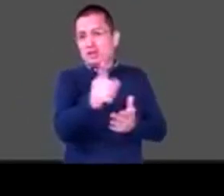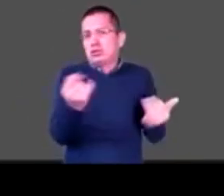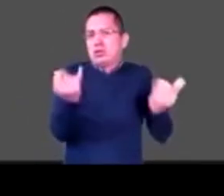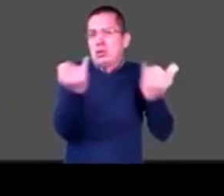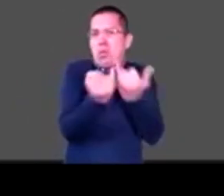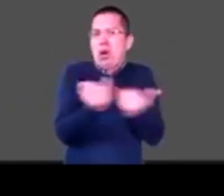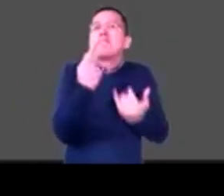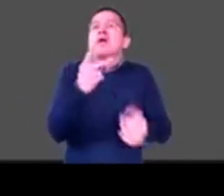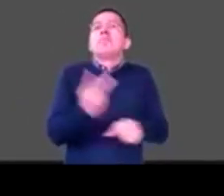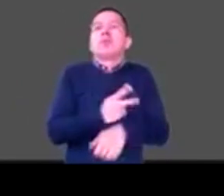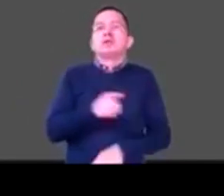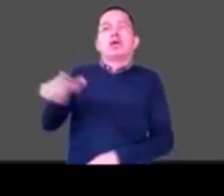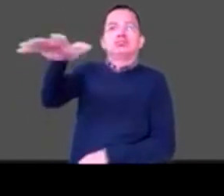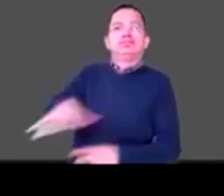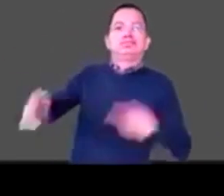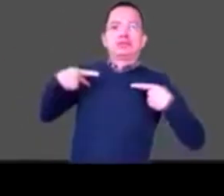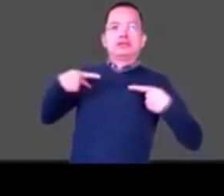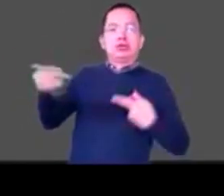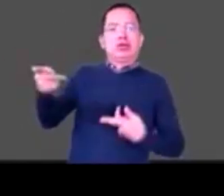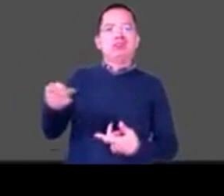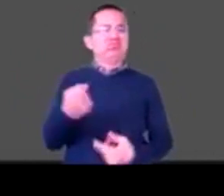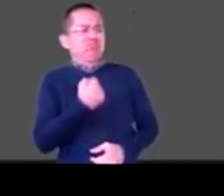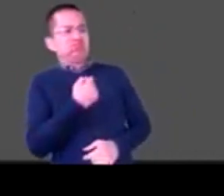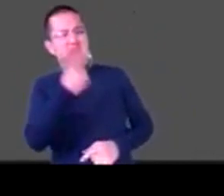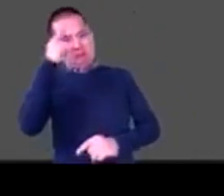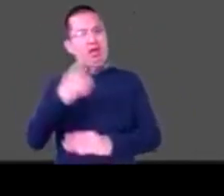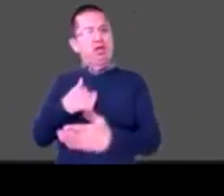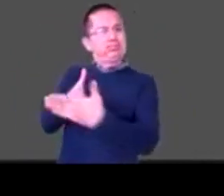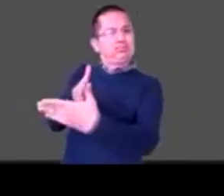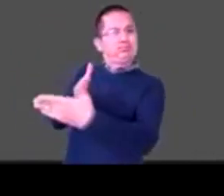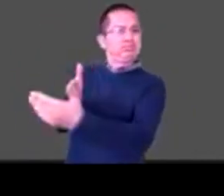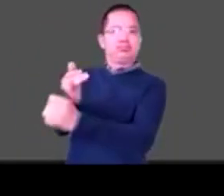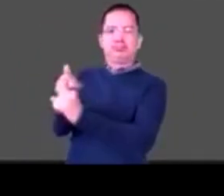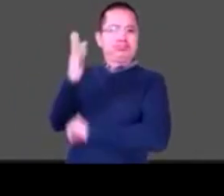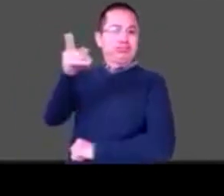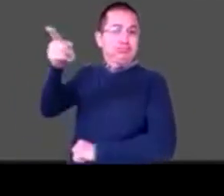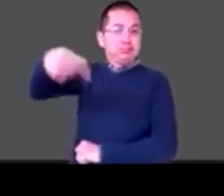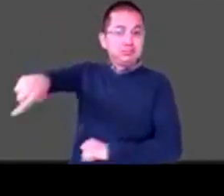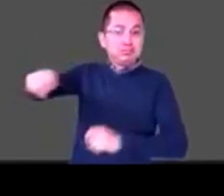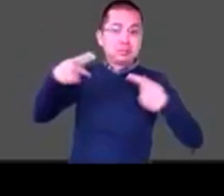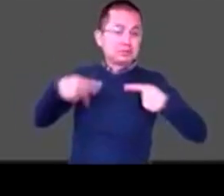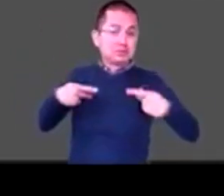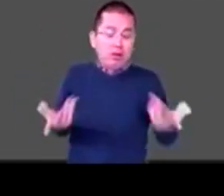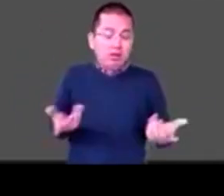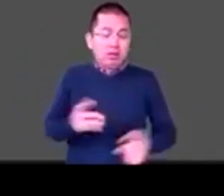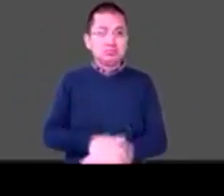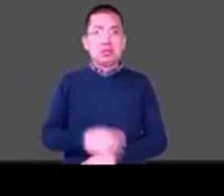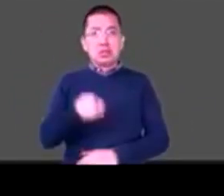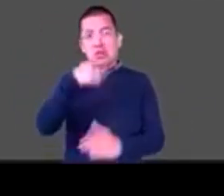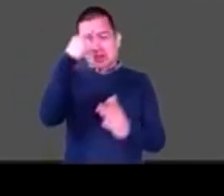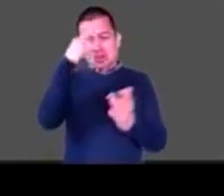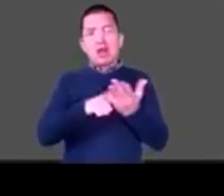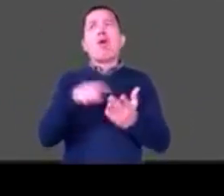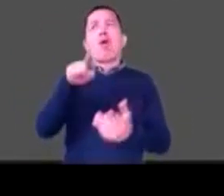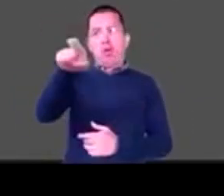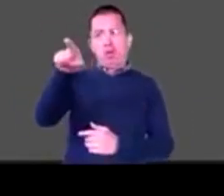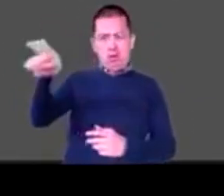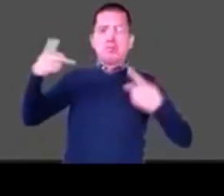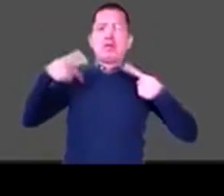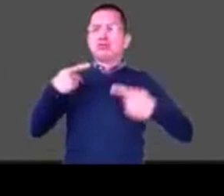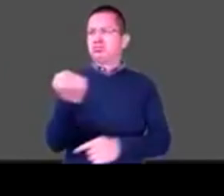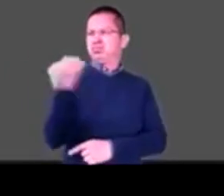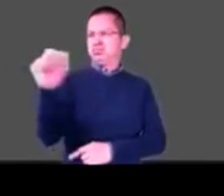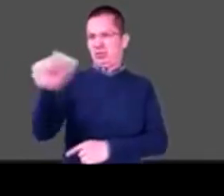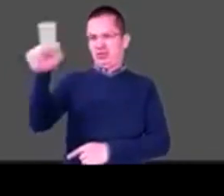convocar a un grupo importantísimo de publicistas y todo, que ayude a hacer una súper